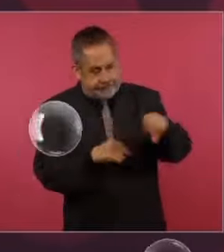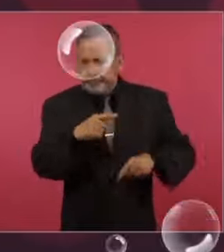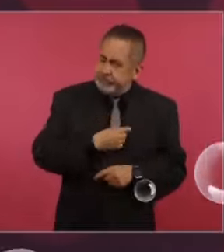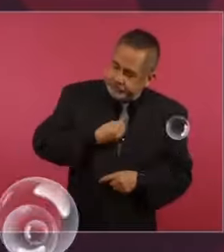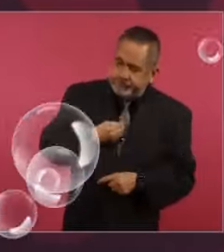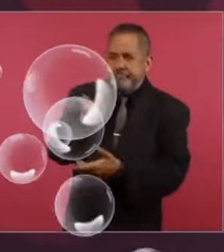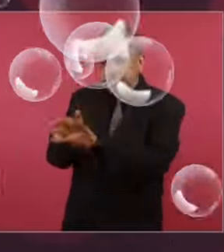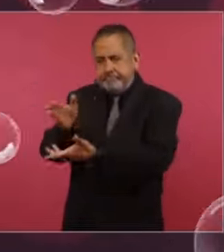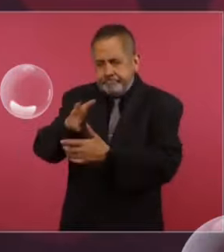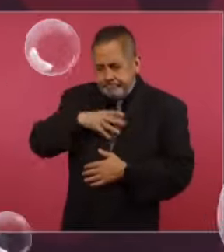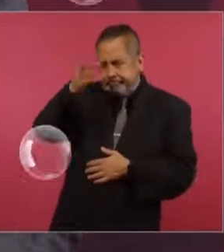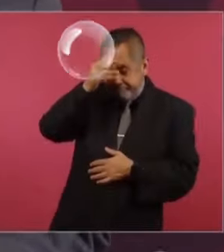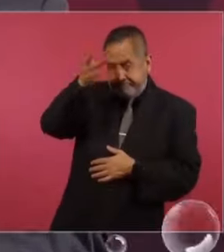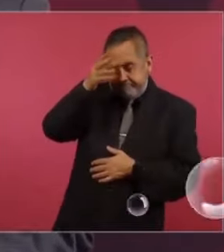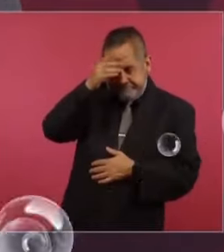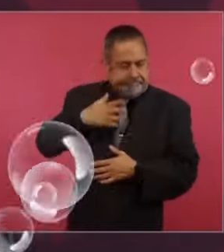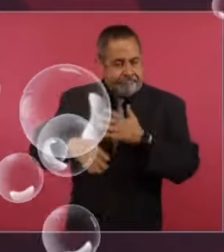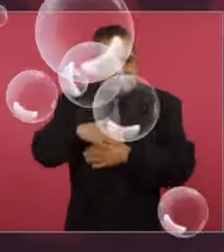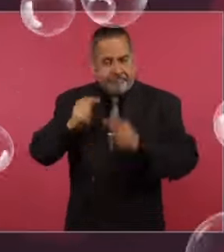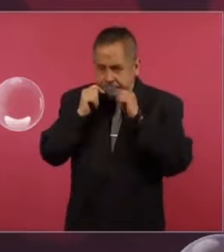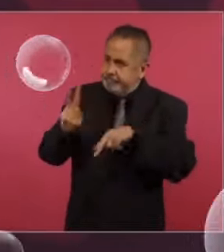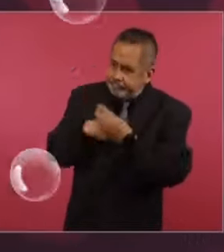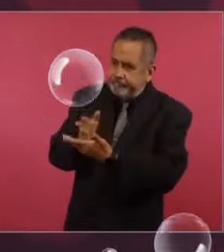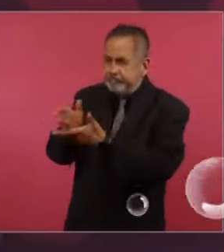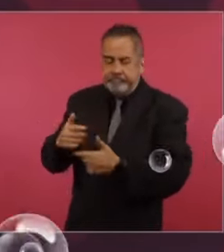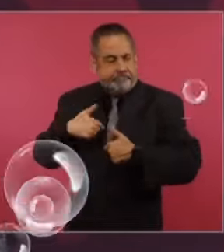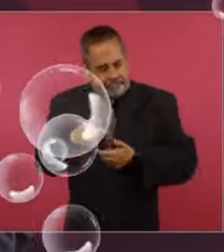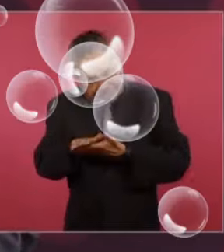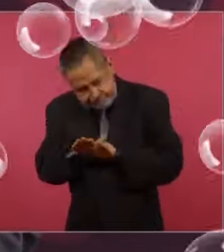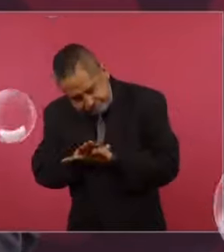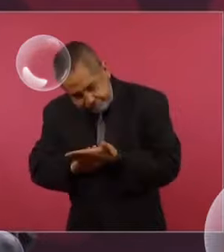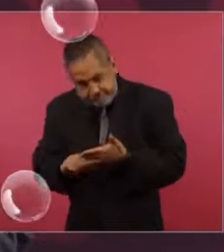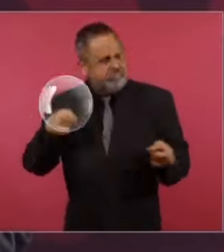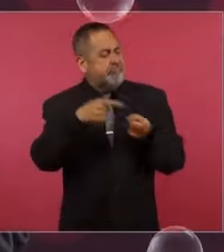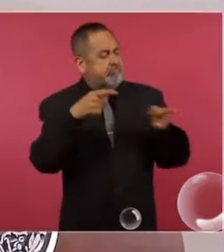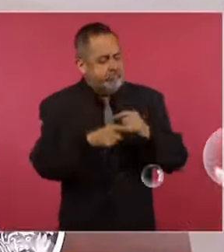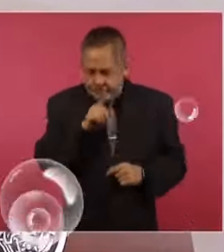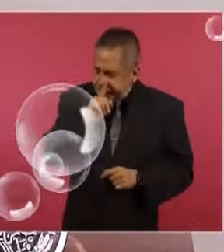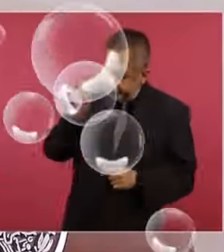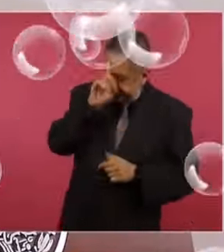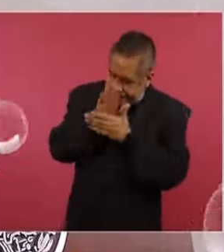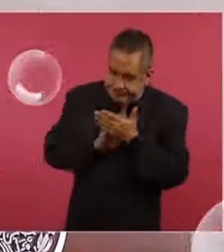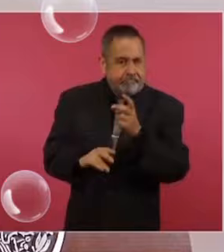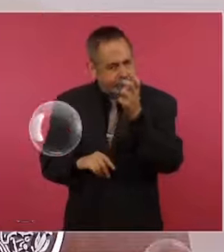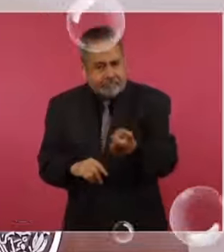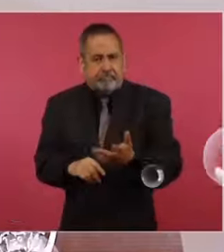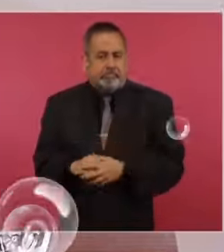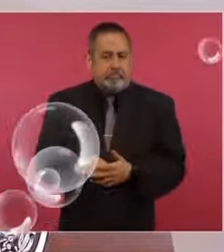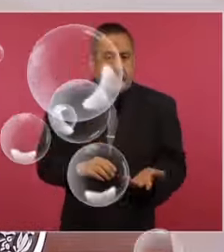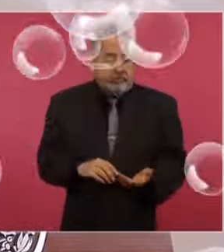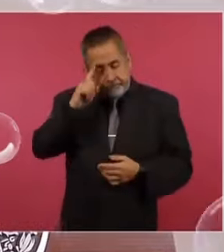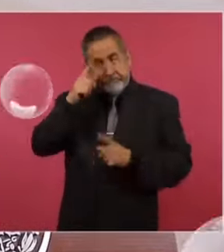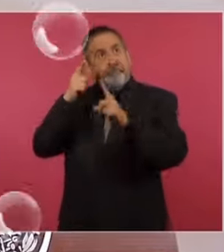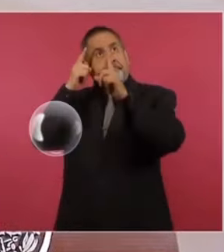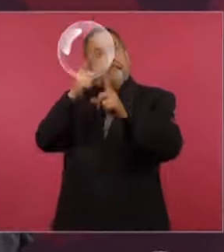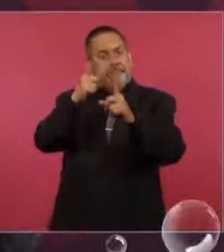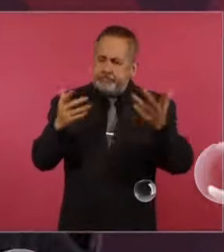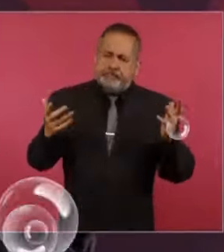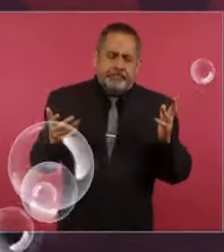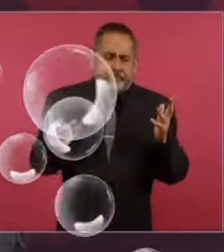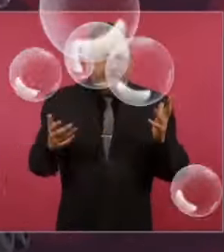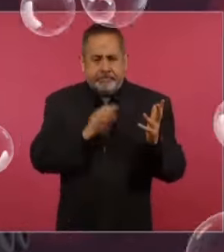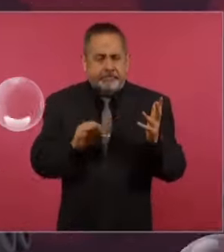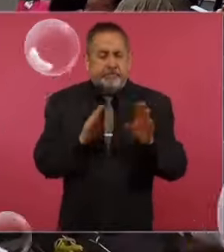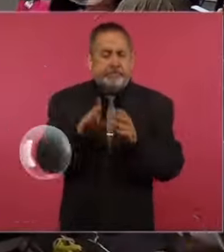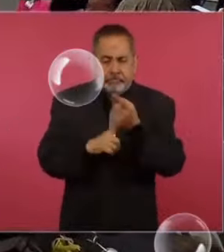y hay que aprender a pagar una pequeña cuota de humillación. Cuando se tiene una misión, cuando